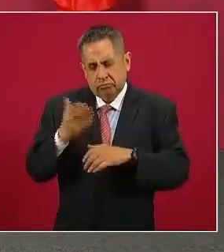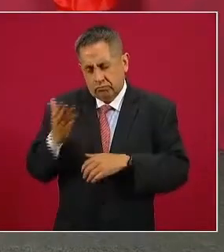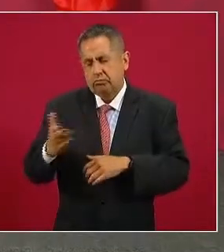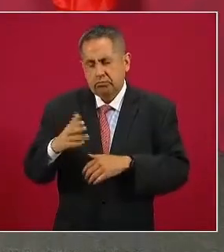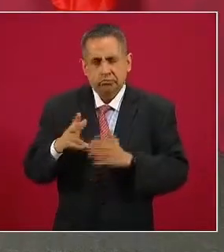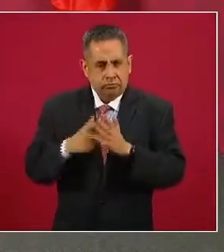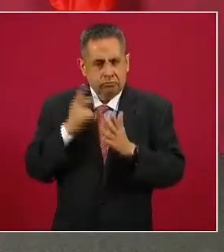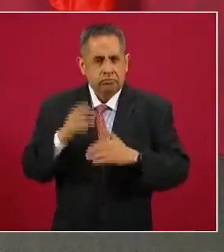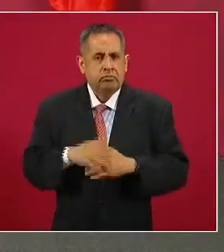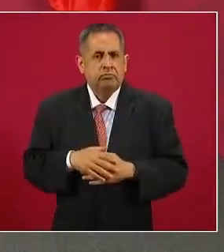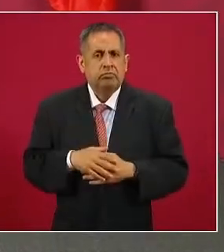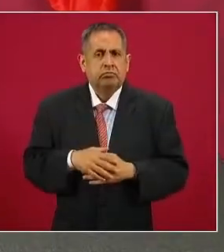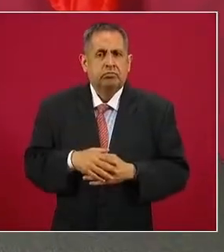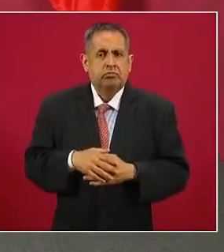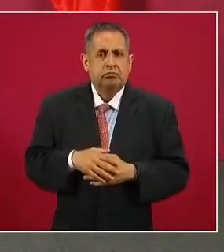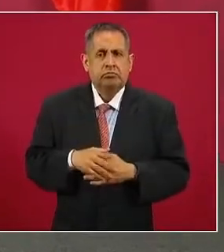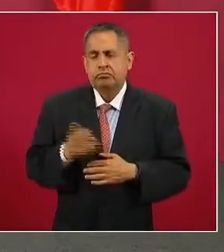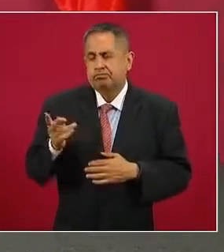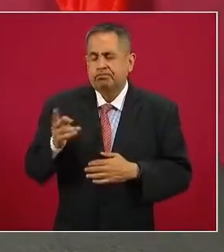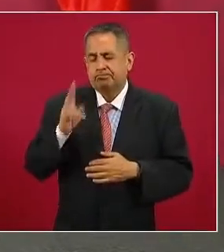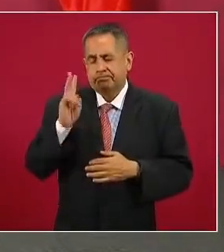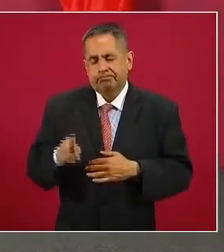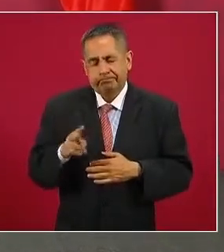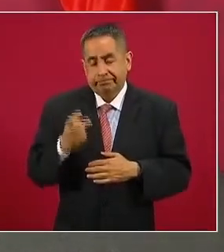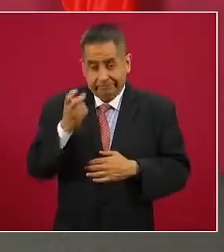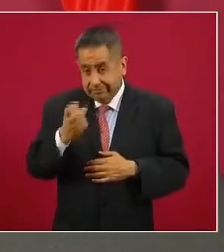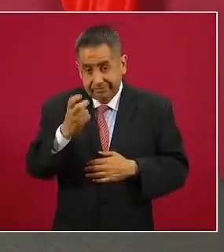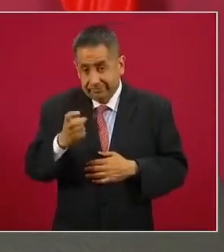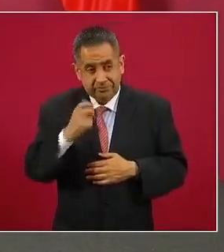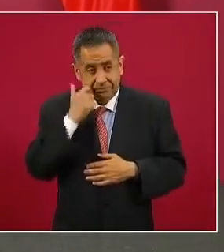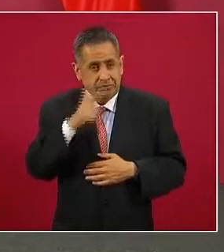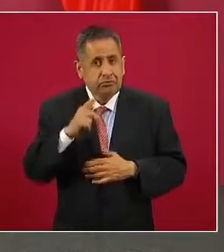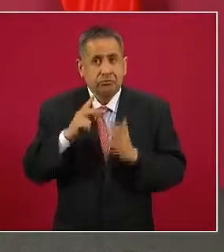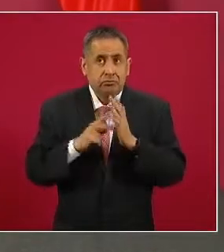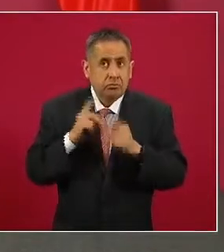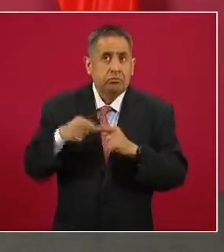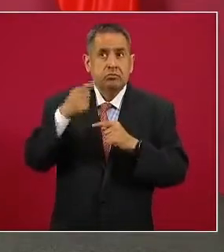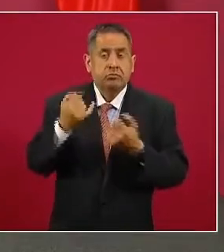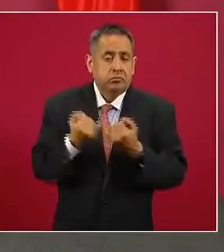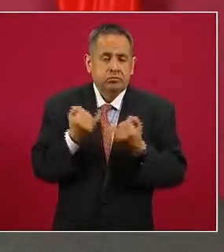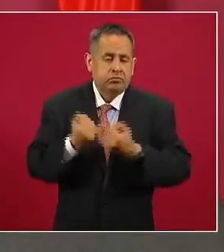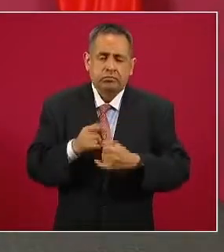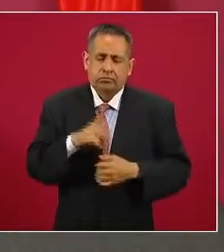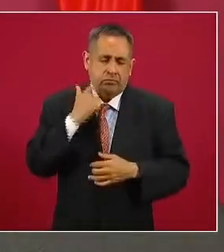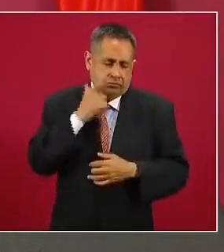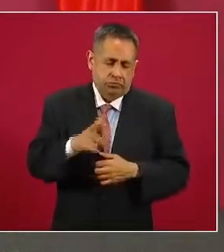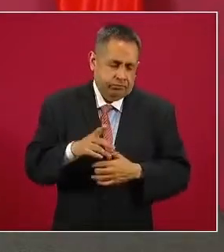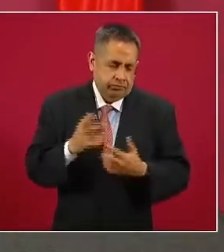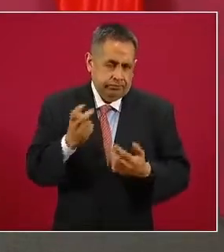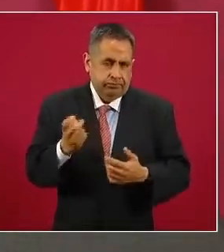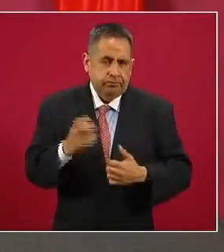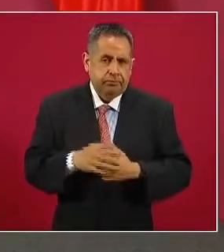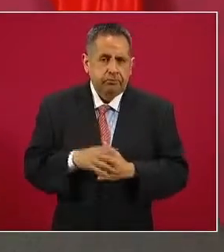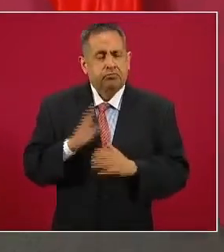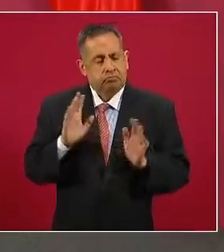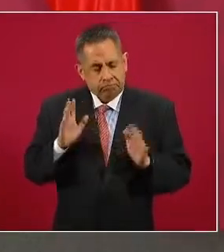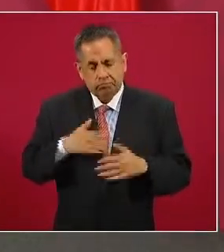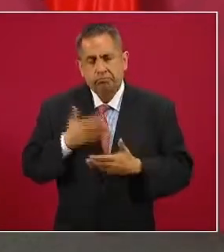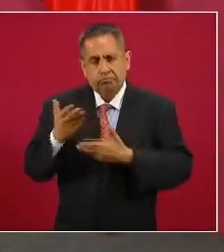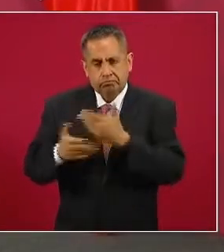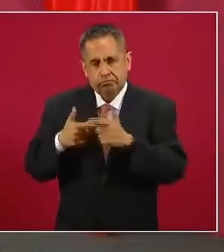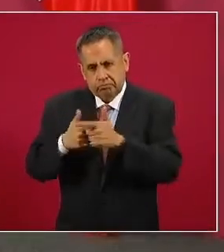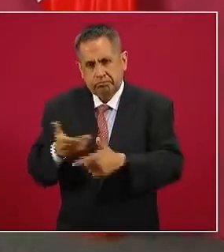son hechos que no quisiéramos que se presentaran pero vamos a